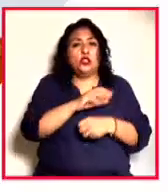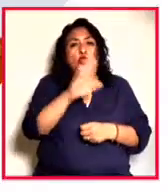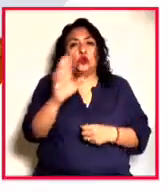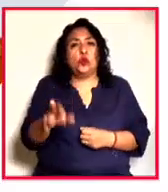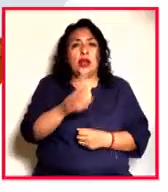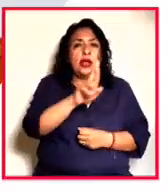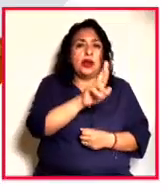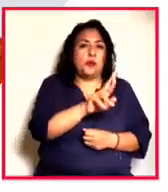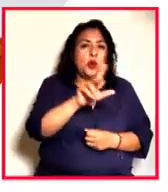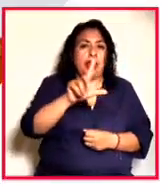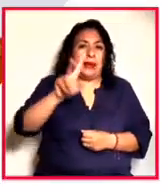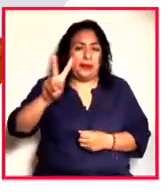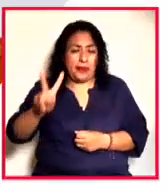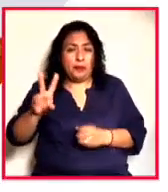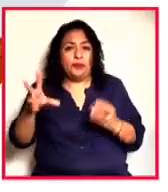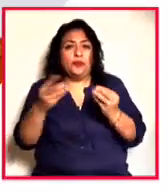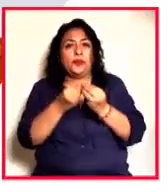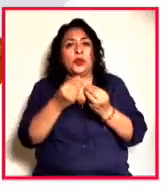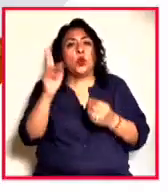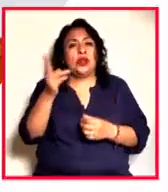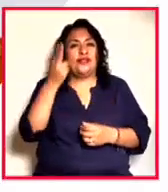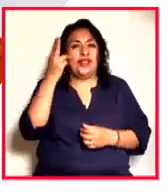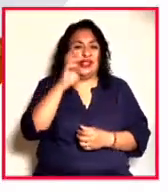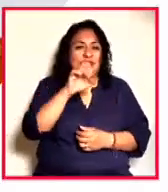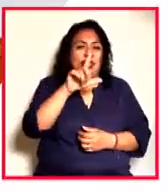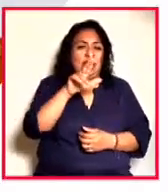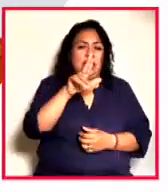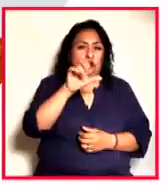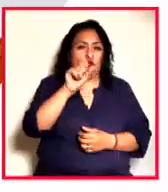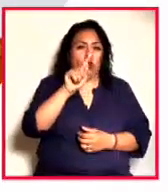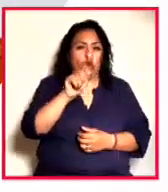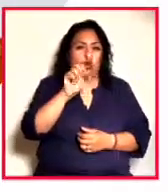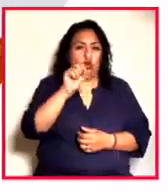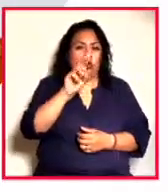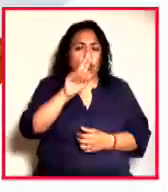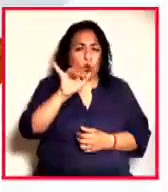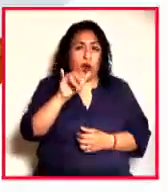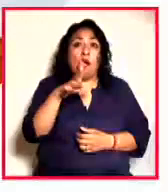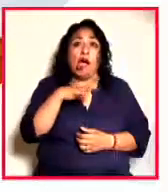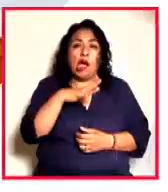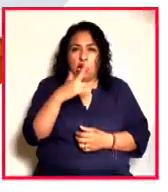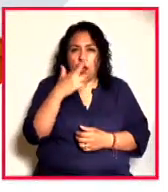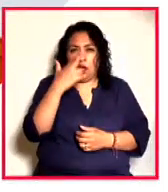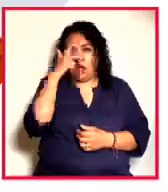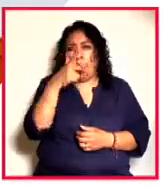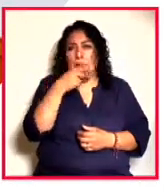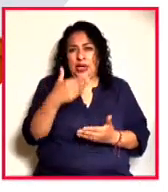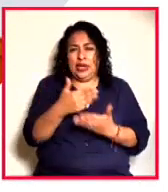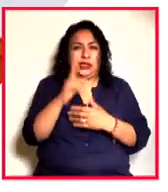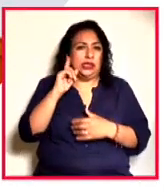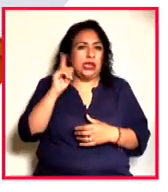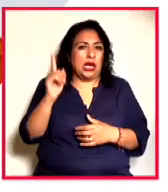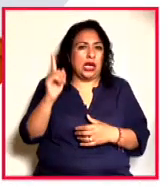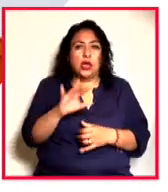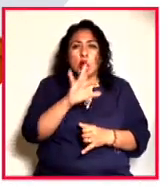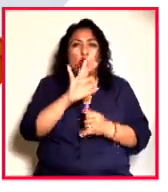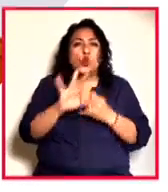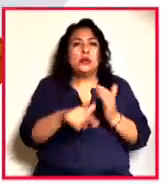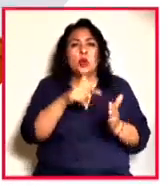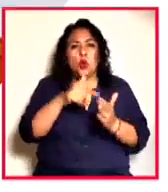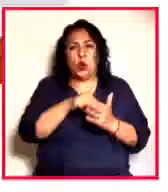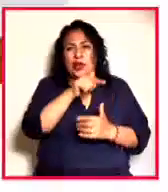Velarde, en coordinación con la Universidad del Claustro de Sor Juana. De esta forma, se evocará al bate zacatecano en la que fuera su última morada.